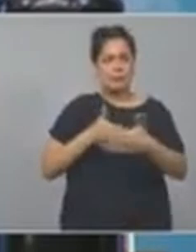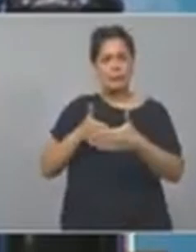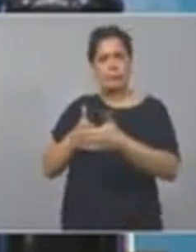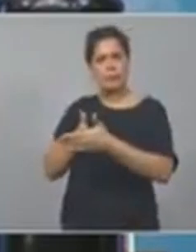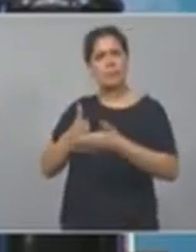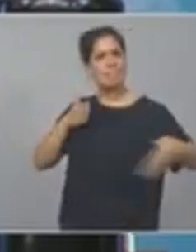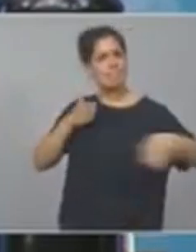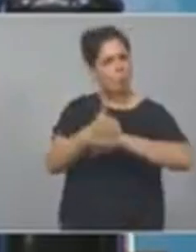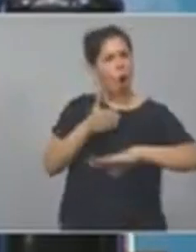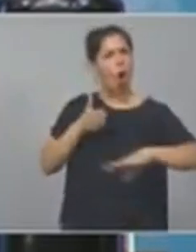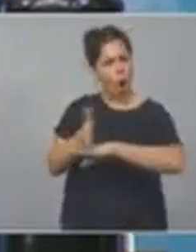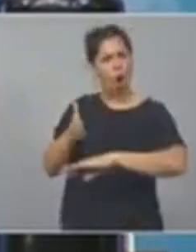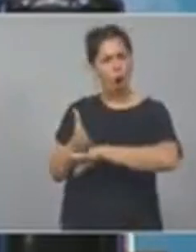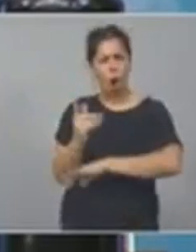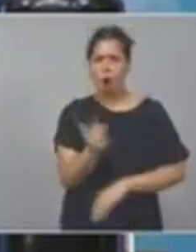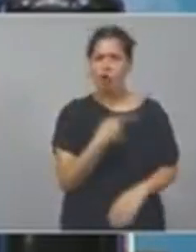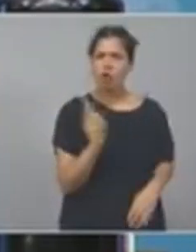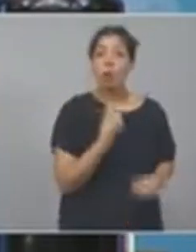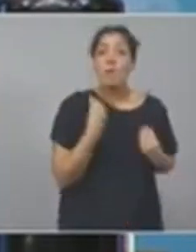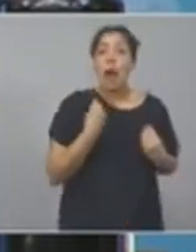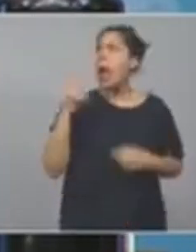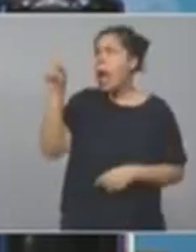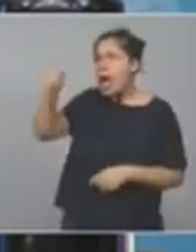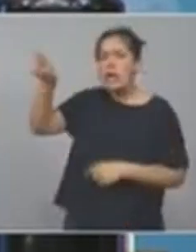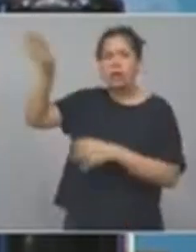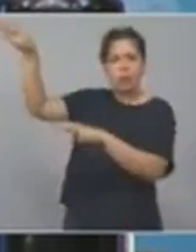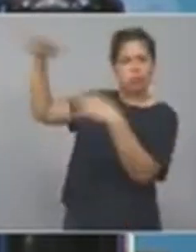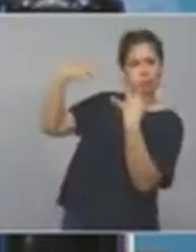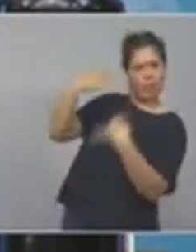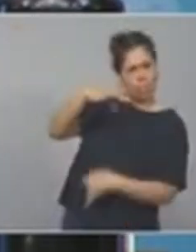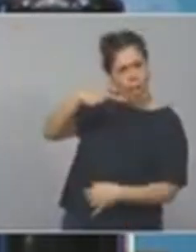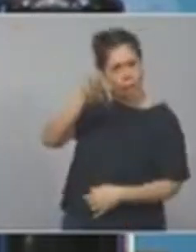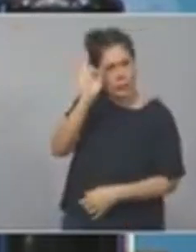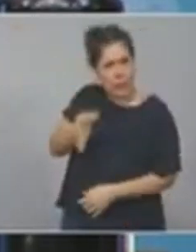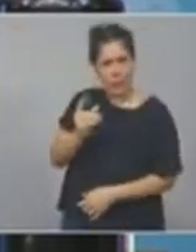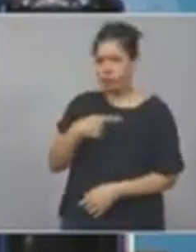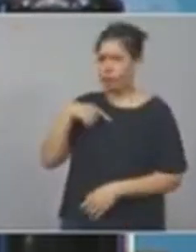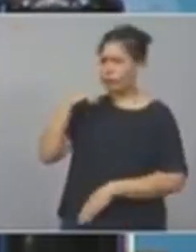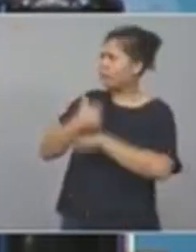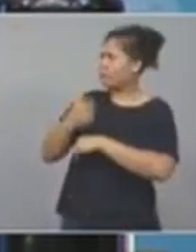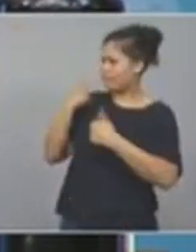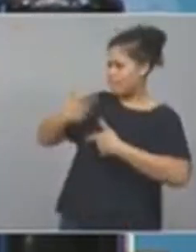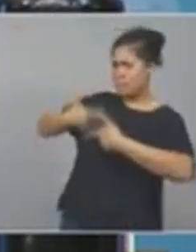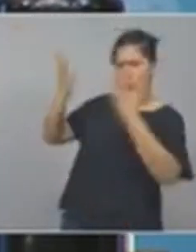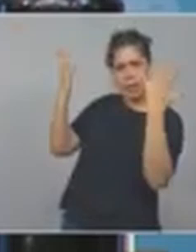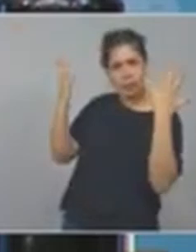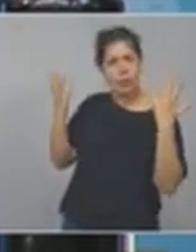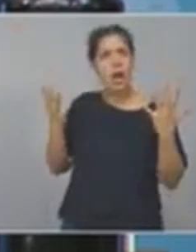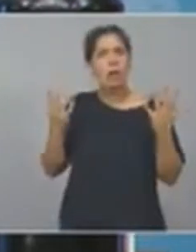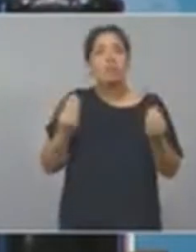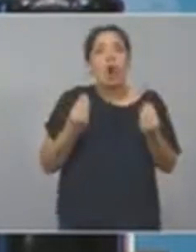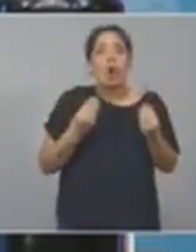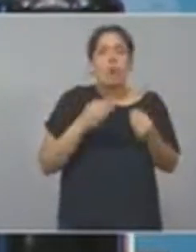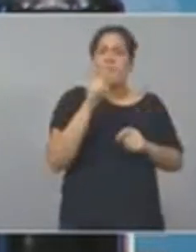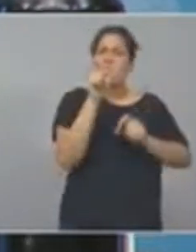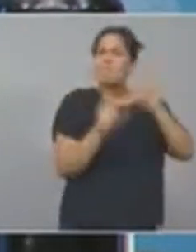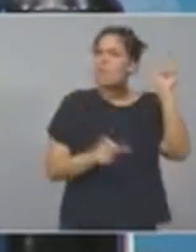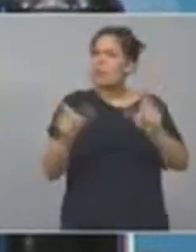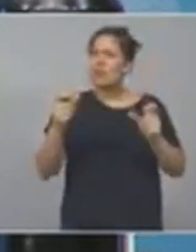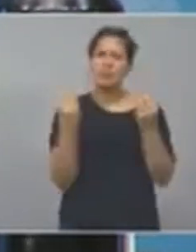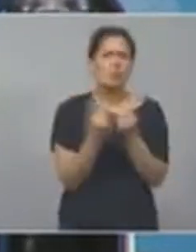intento y dique para no ver lo que está ocurriendo. Lo que está ocurriendo es que tenemos fuerte demanda de trabajo